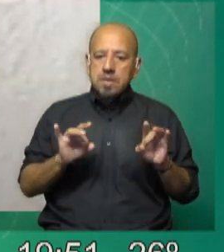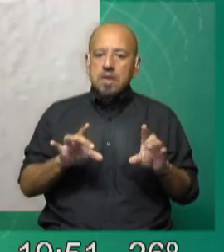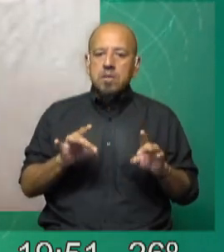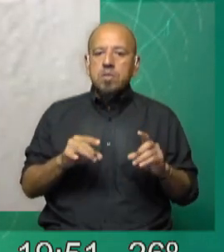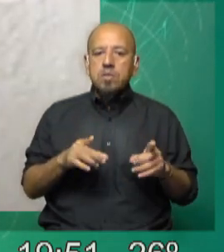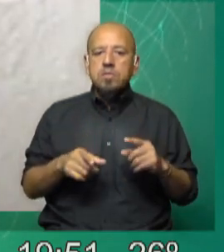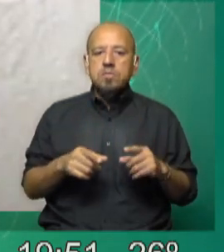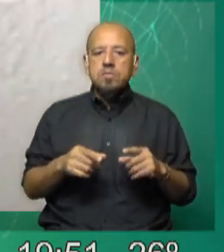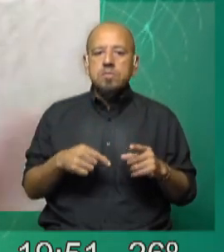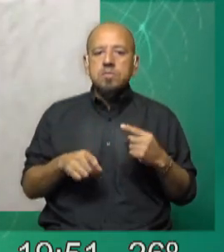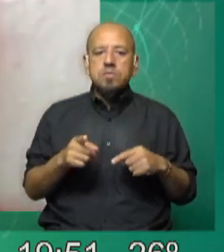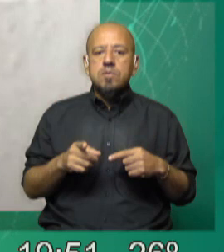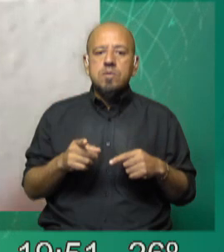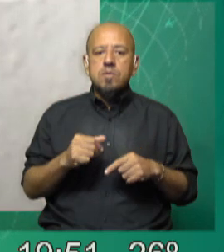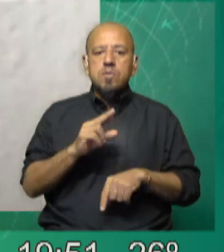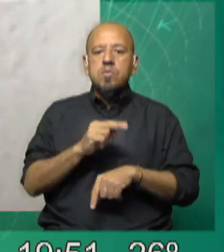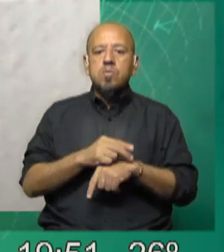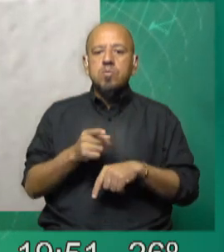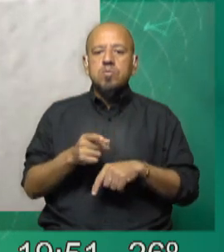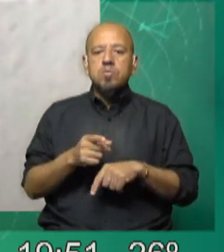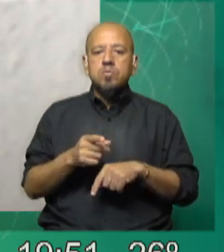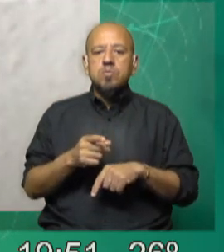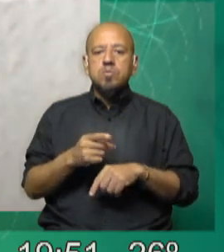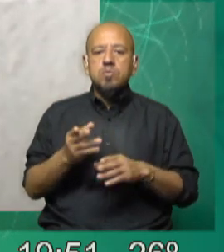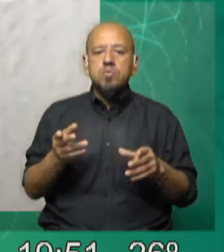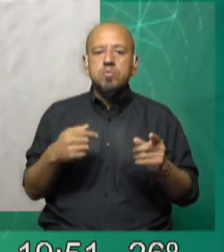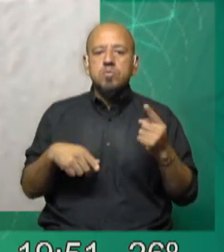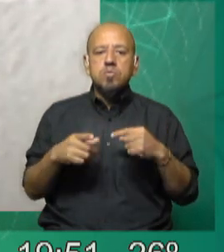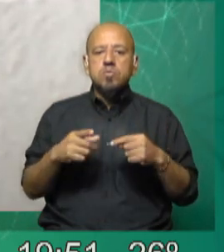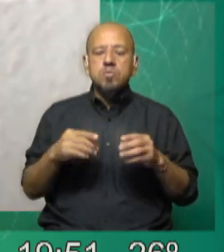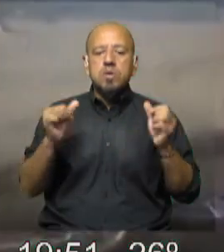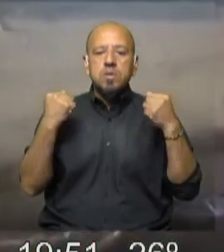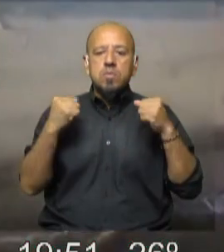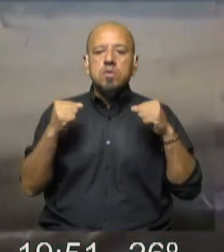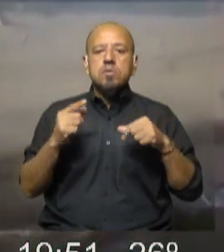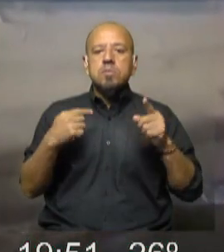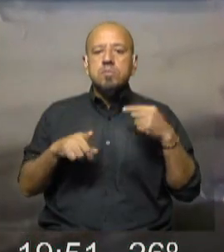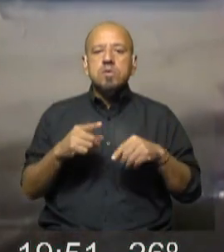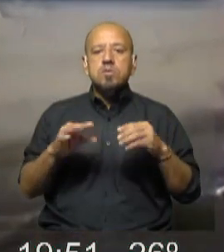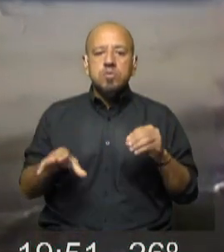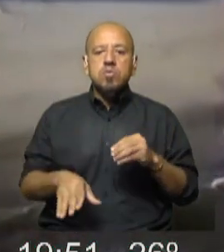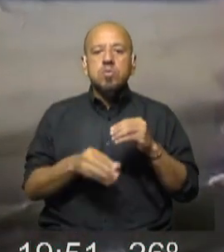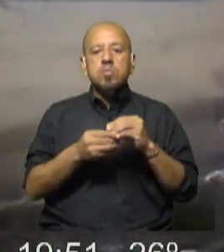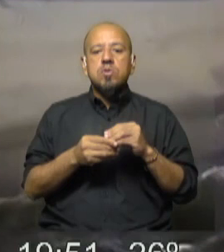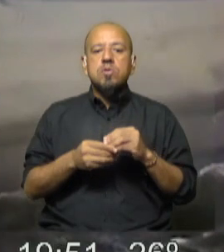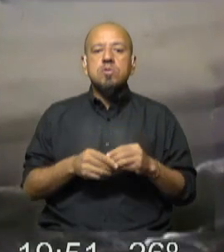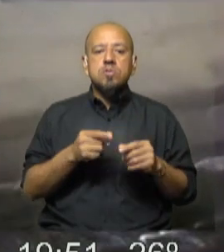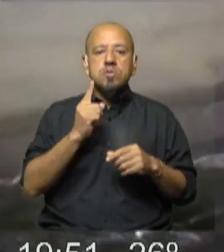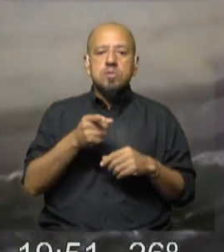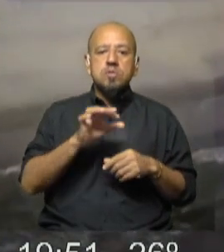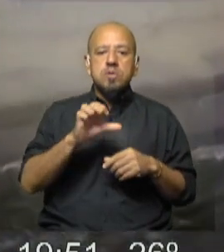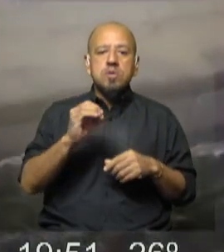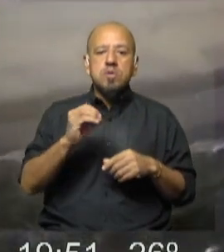desde una mirada de uso de la comunidad, de la recreación, del deporte, pero incorporando estos aspectos geofísicos,